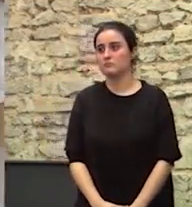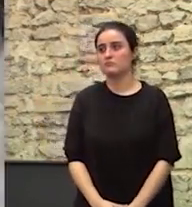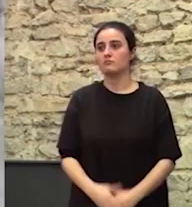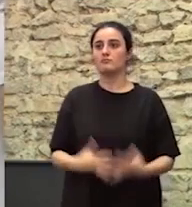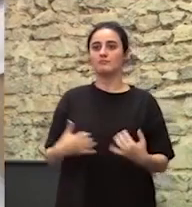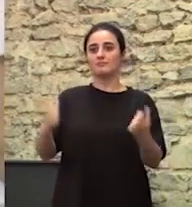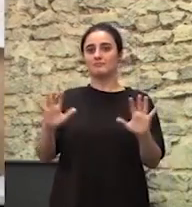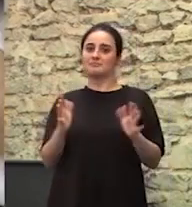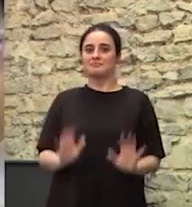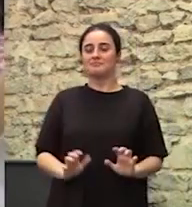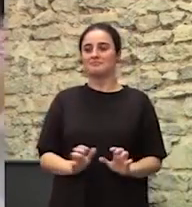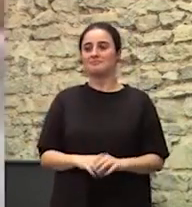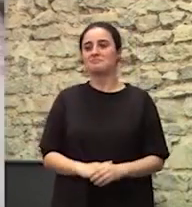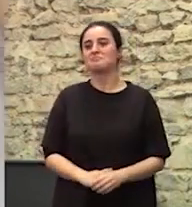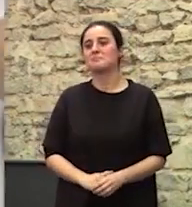Vale